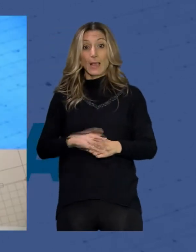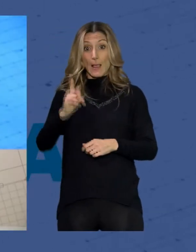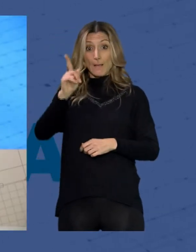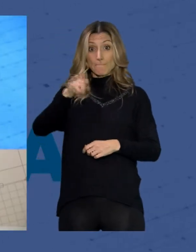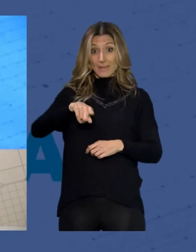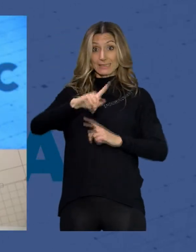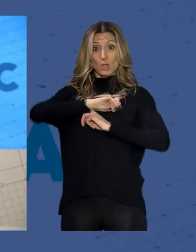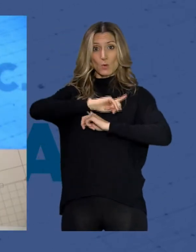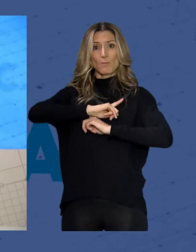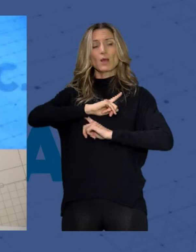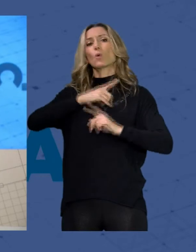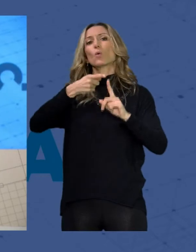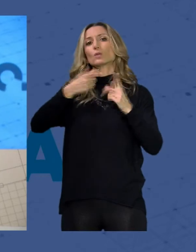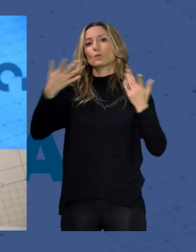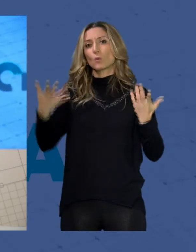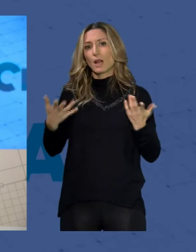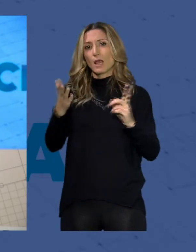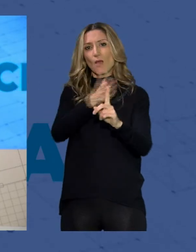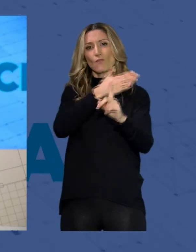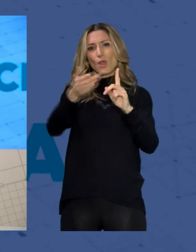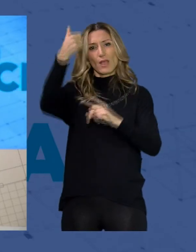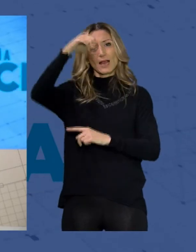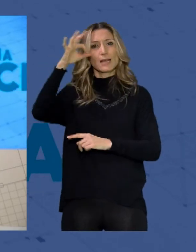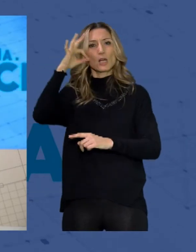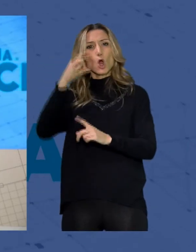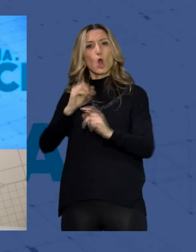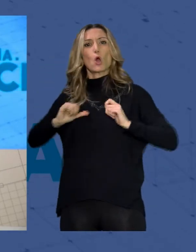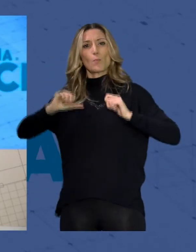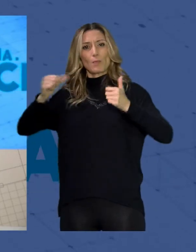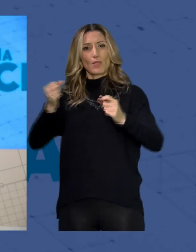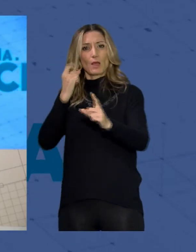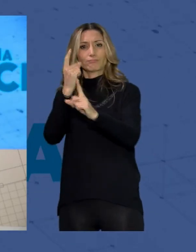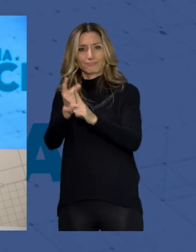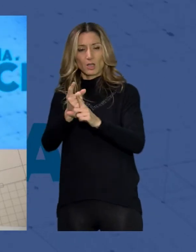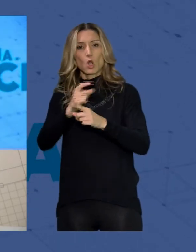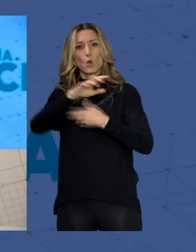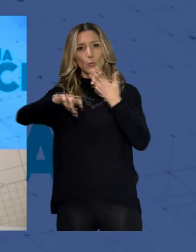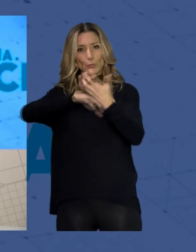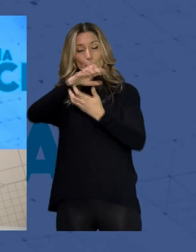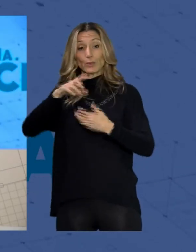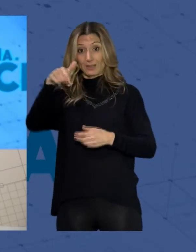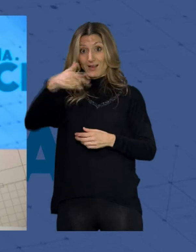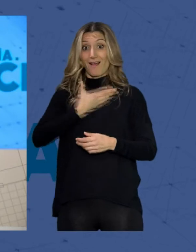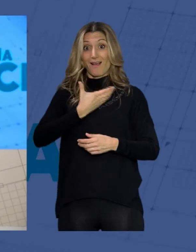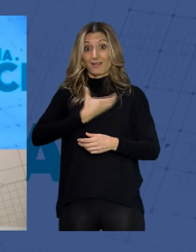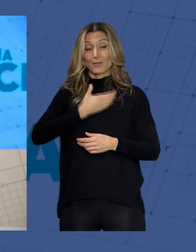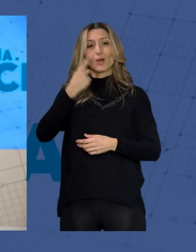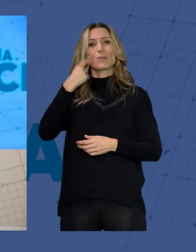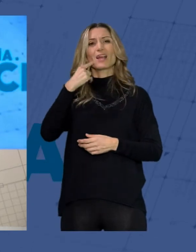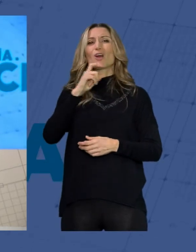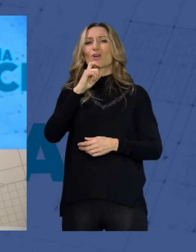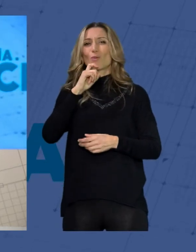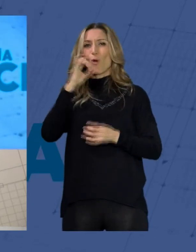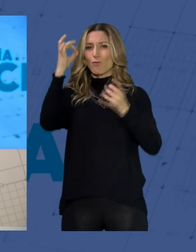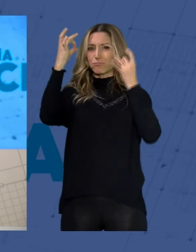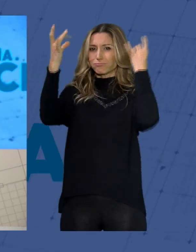a la lucha contra la violencia de género para el ayuntamiento de Almería hemos podido ver un adelanto del espectáculo flamenco carabé